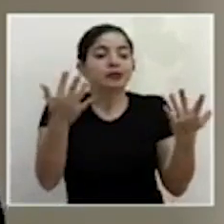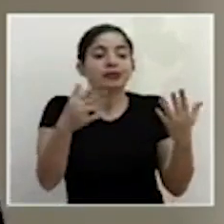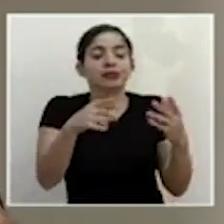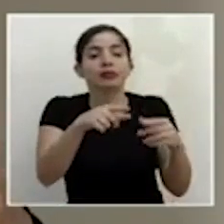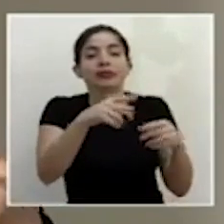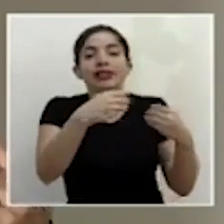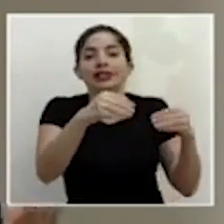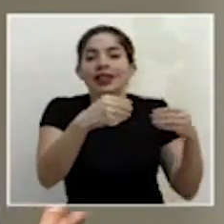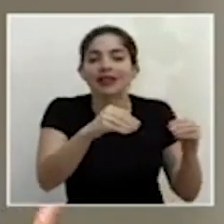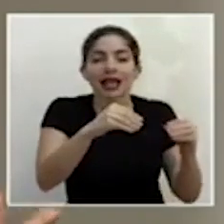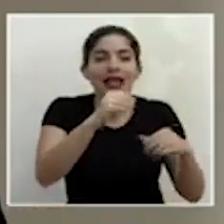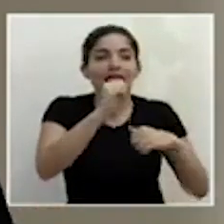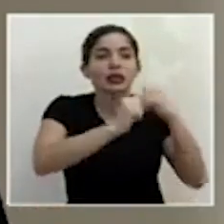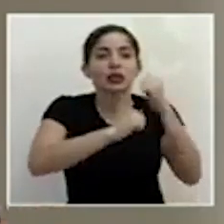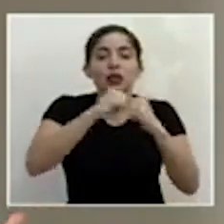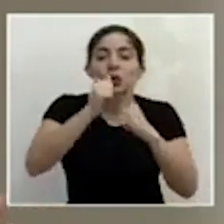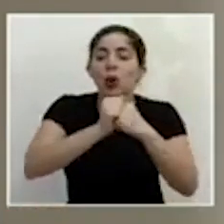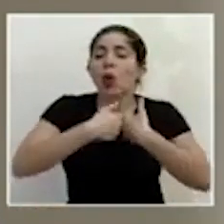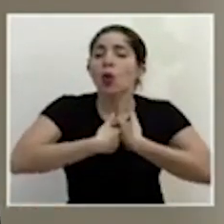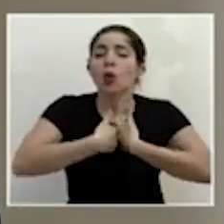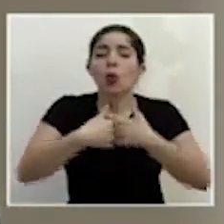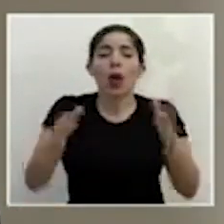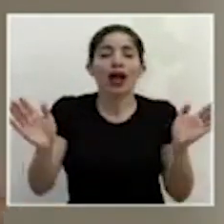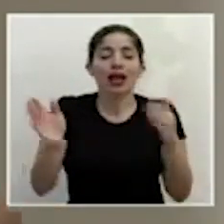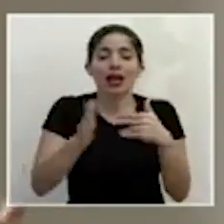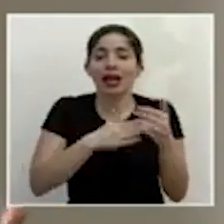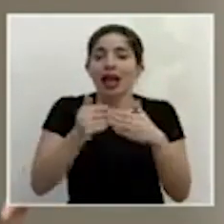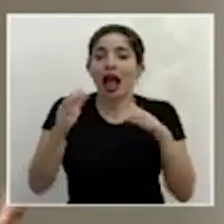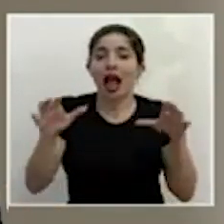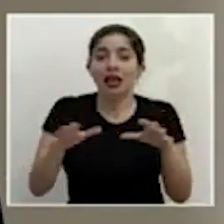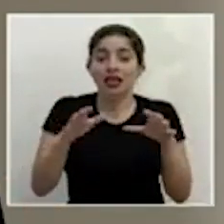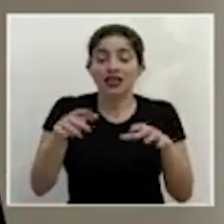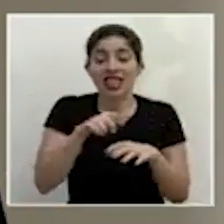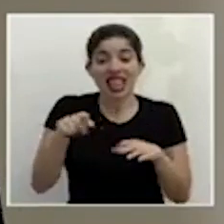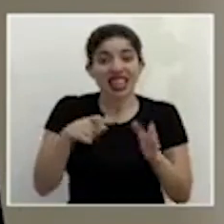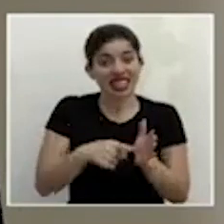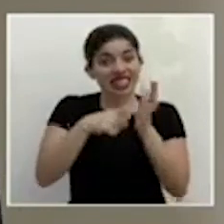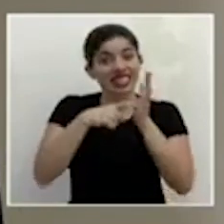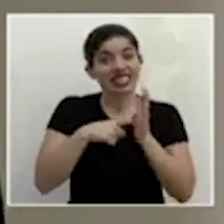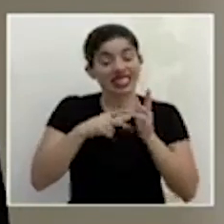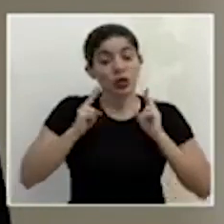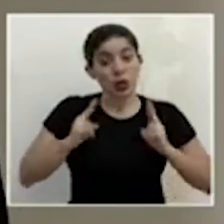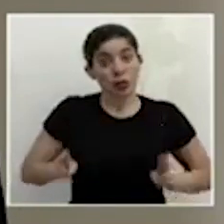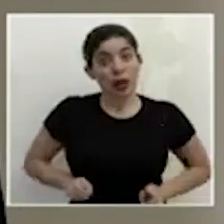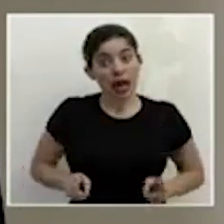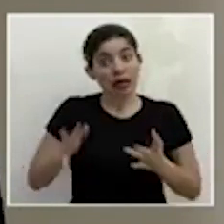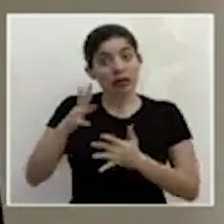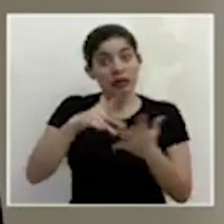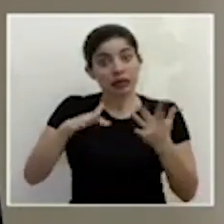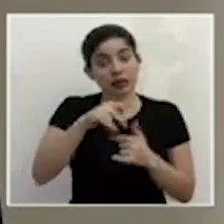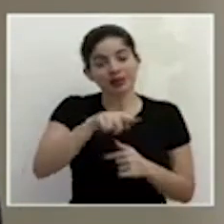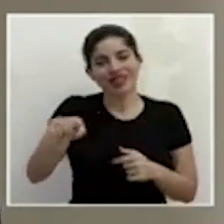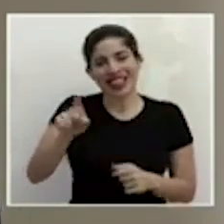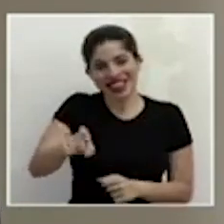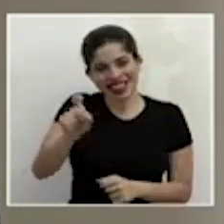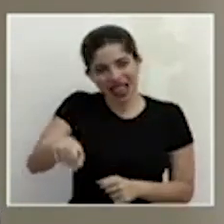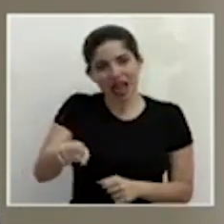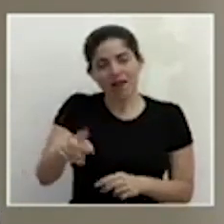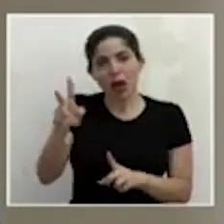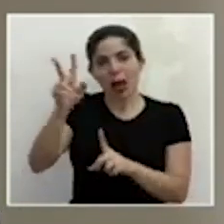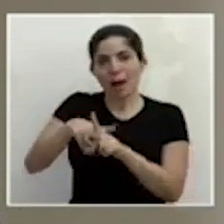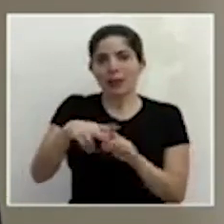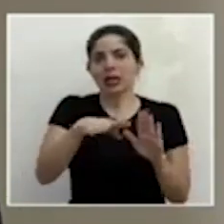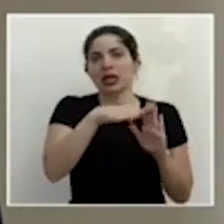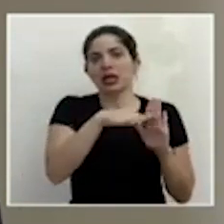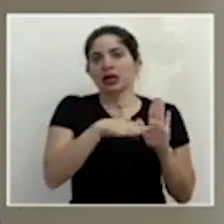establecimientos, infraestructuras y cualquier otra actividad que implique contacto humano deben adoptar para poder